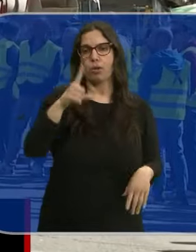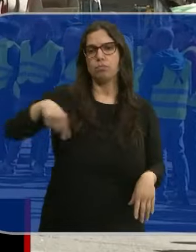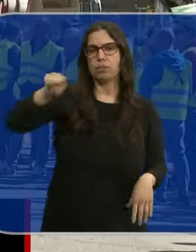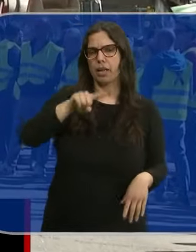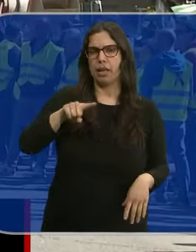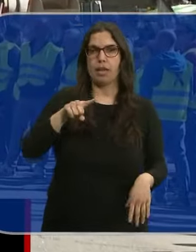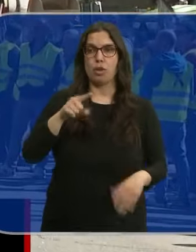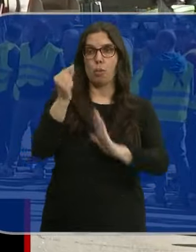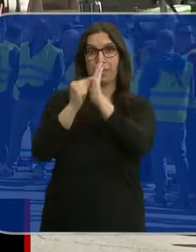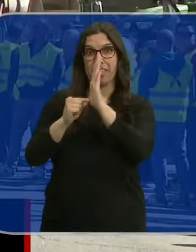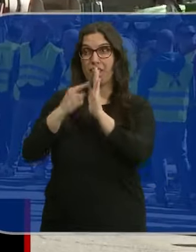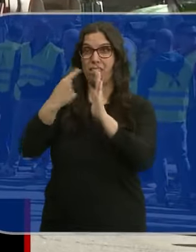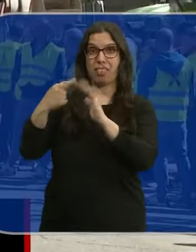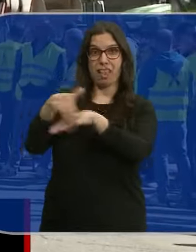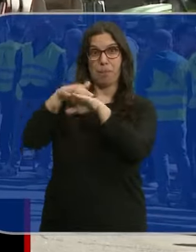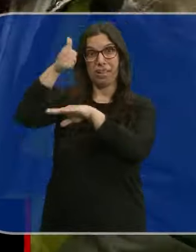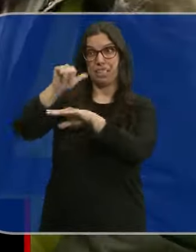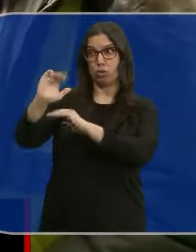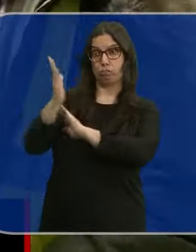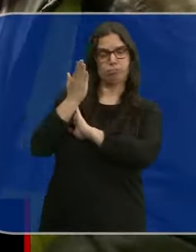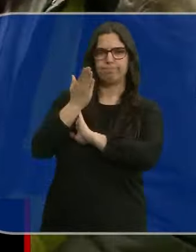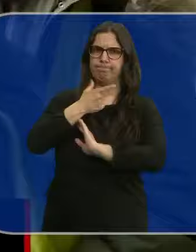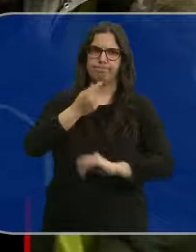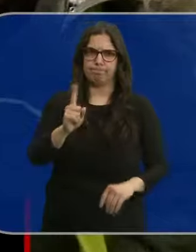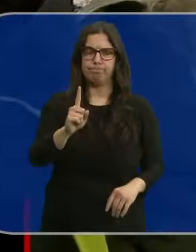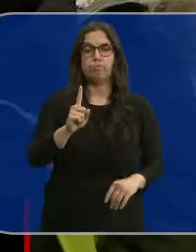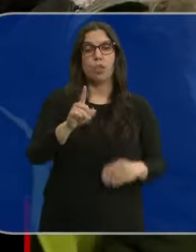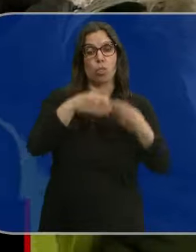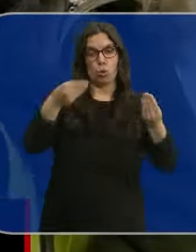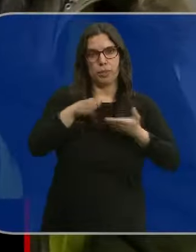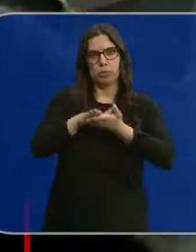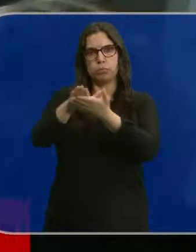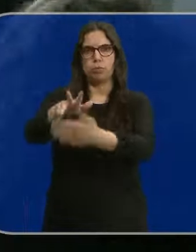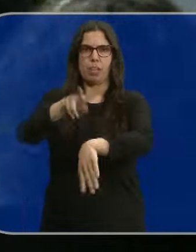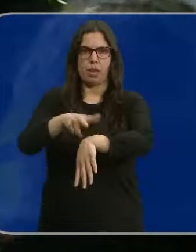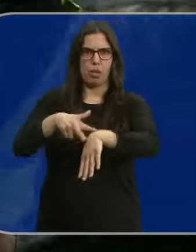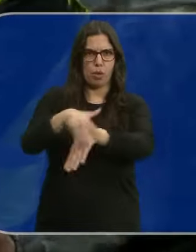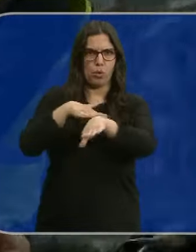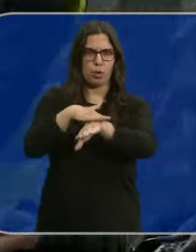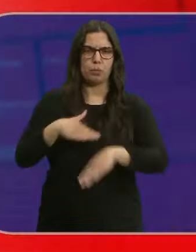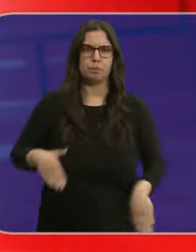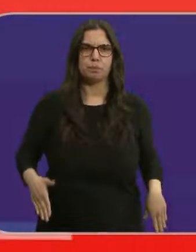satisfechos con las medidas anunciadas por el ministro Planas. Han entregado un documento en la delegación de gobierno.